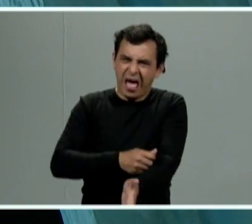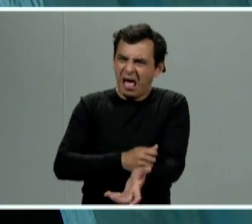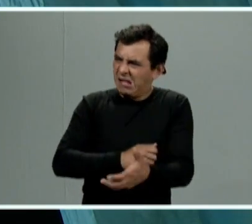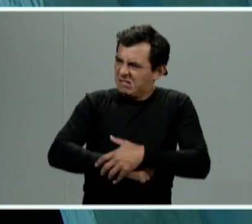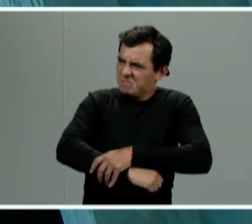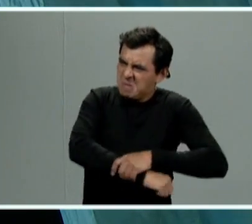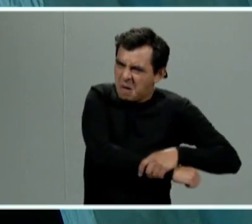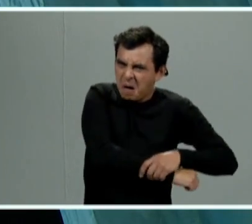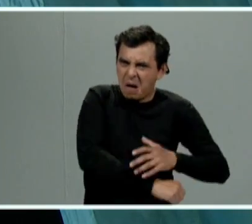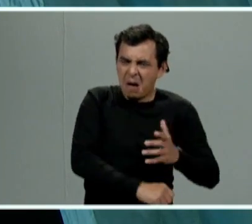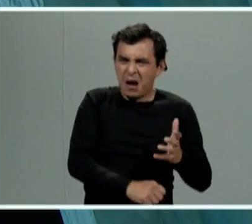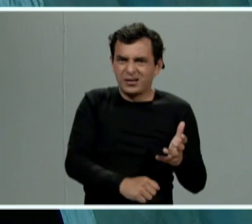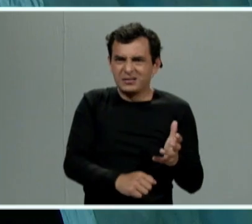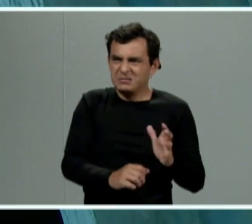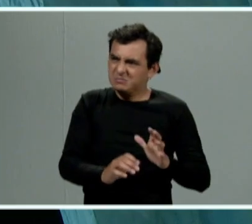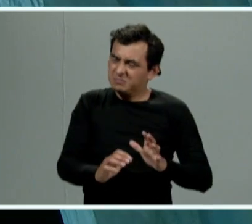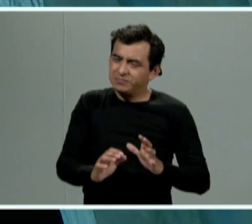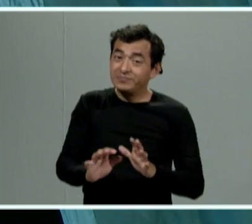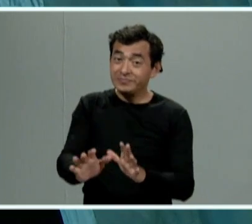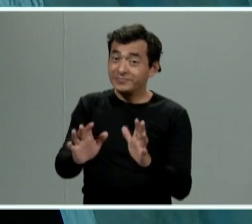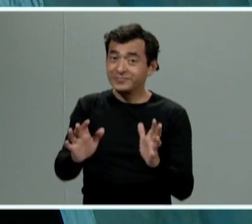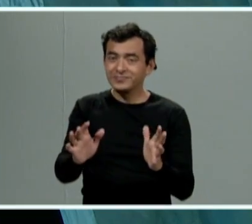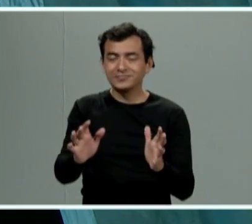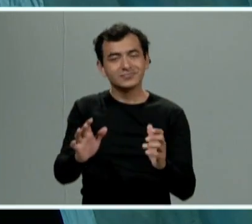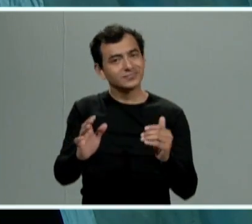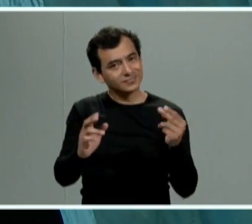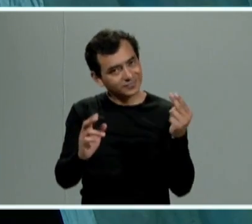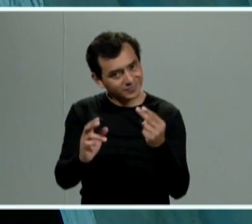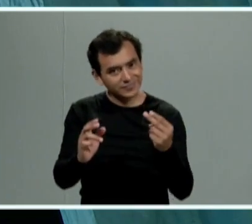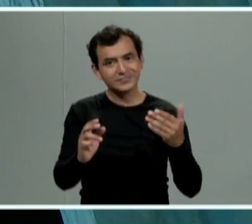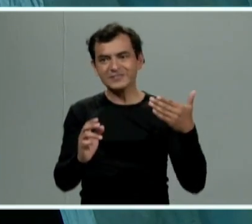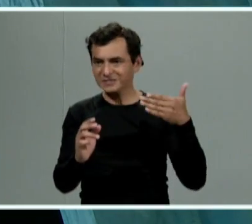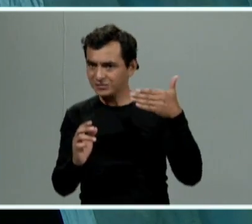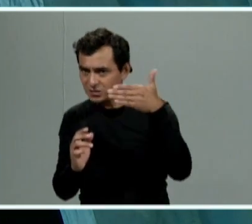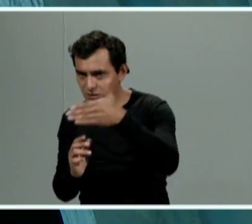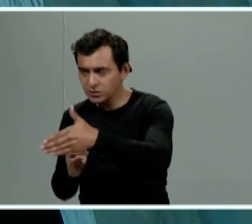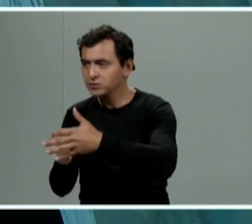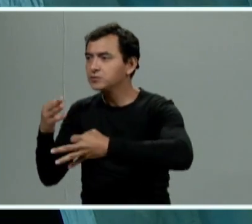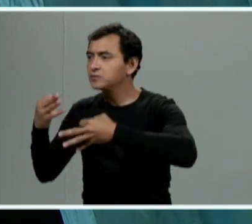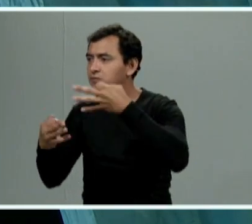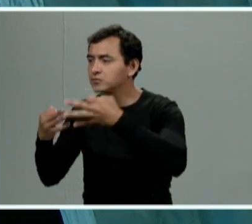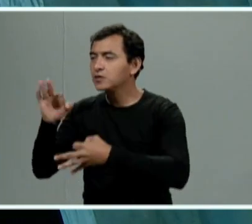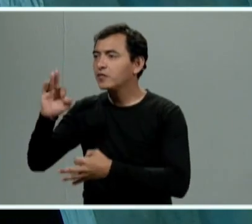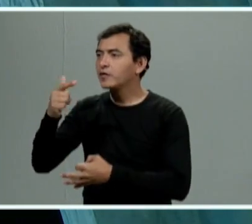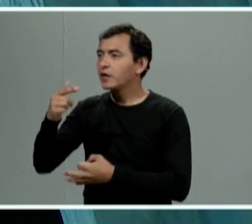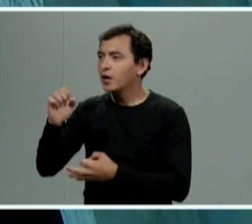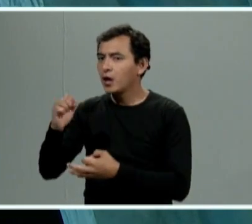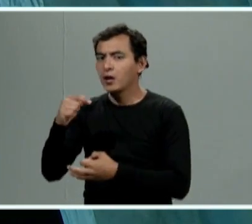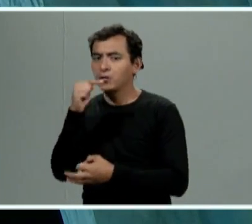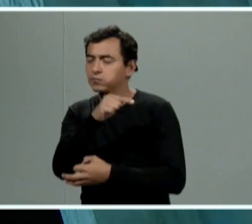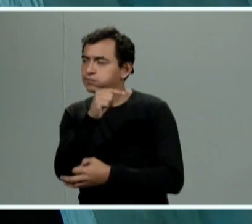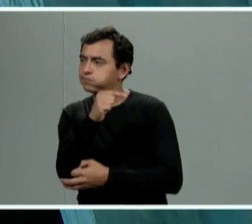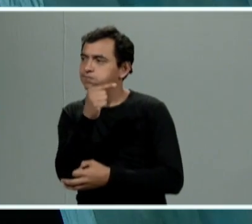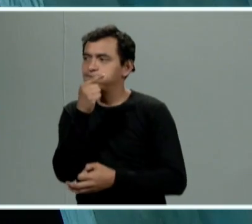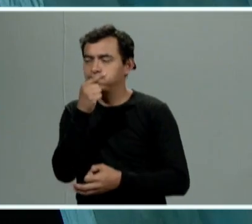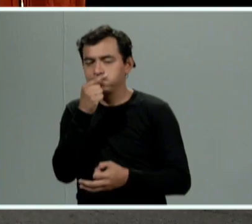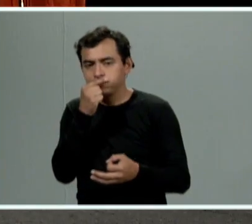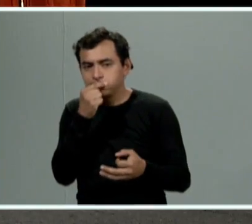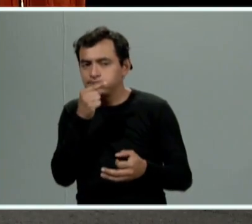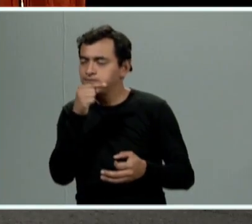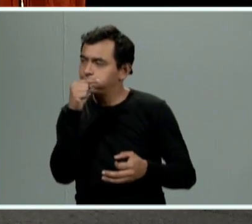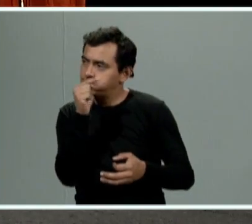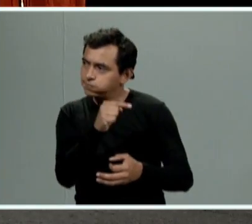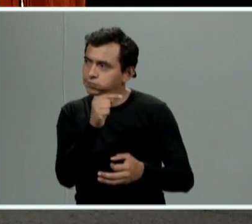brazos se debe de acudir ante la fiscalía para formular la denuncia correspondiente si tengo o no tengo marca